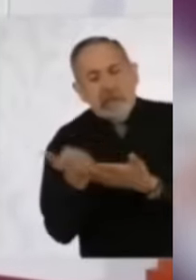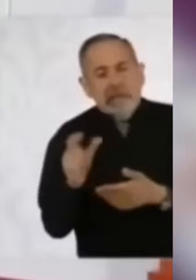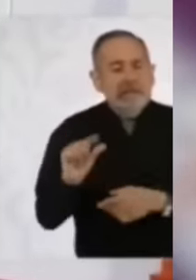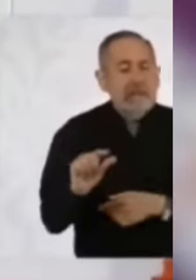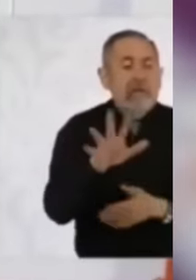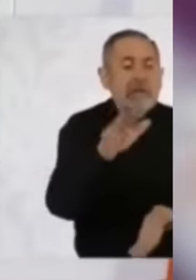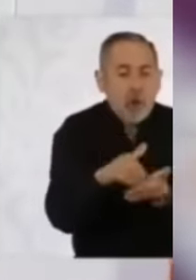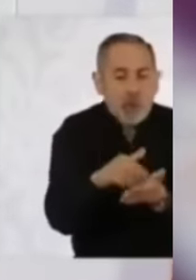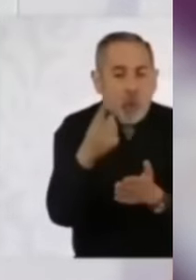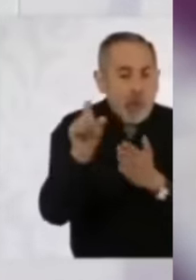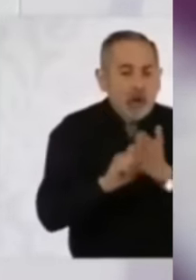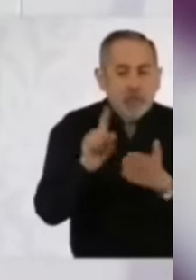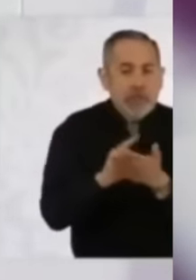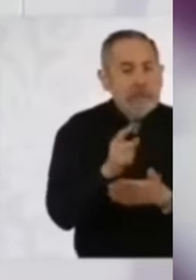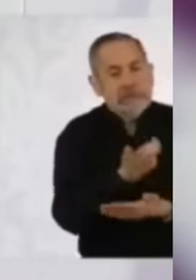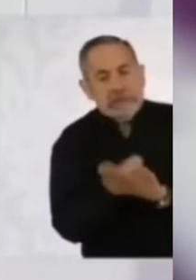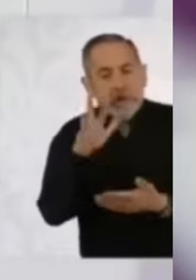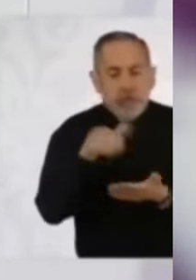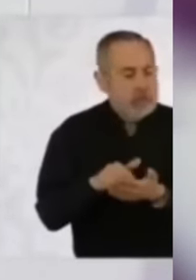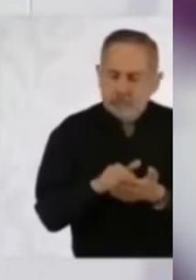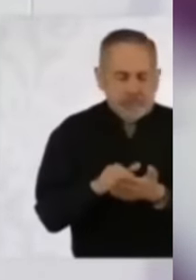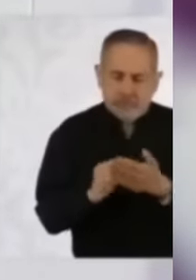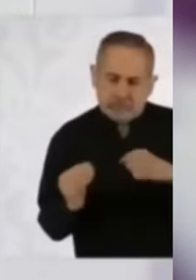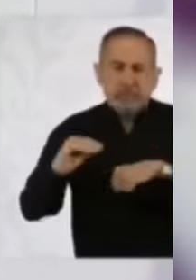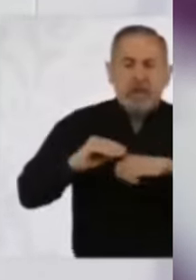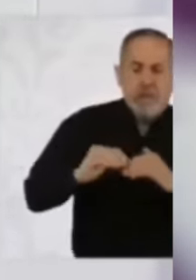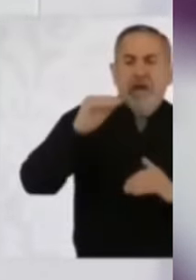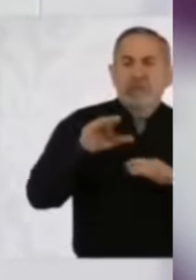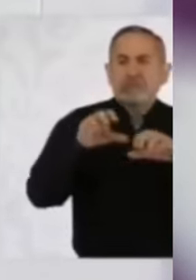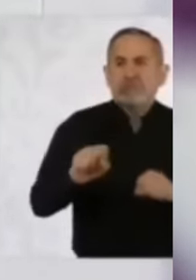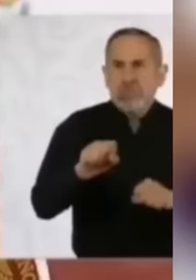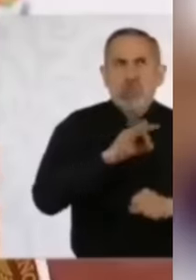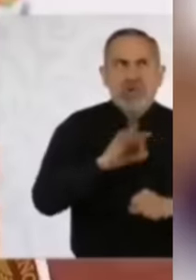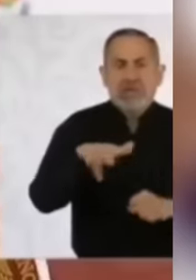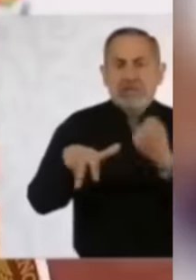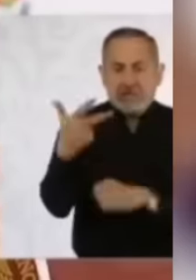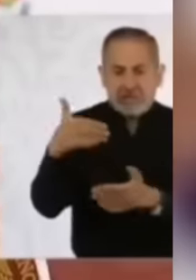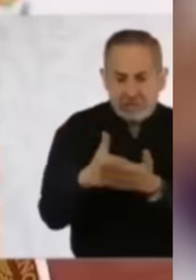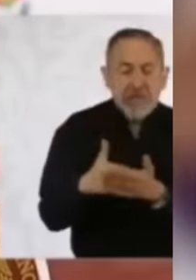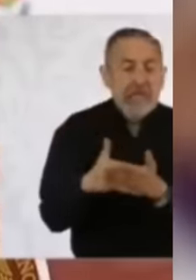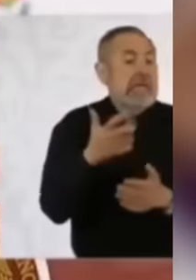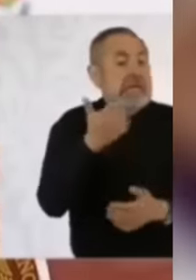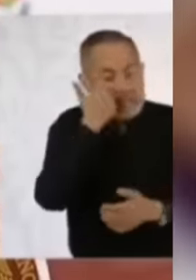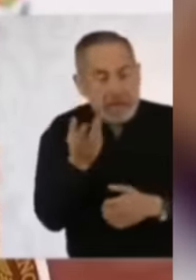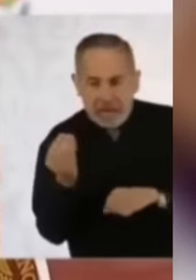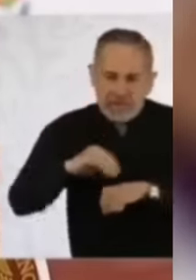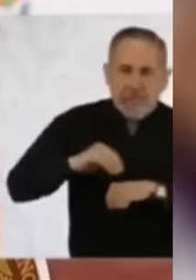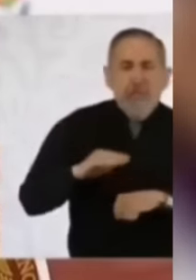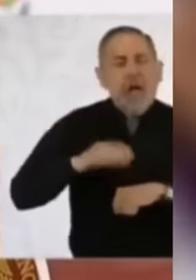cinco mil pesos mensuales a salarios que alcanzan hoy los trece mil y quieren aumentarlo